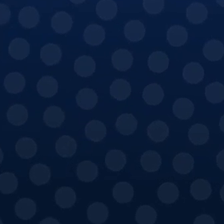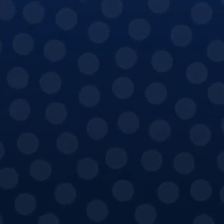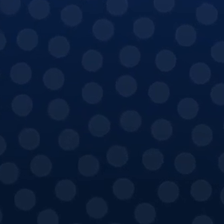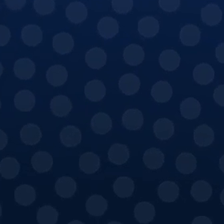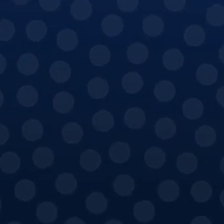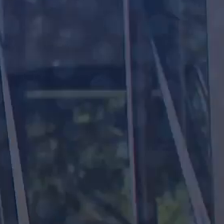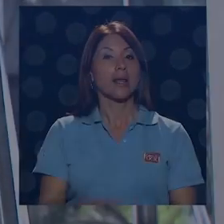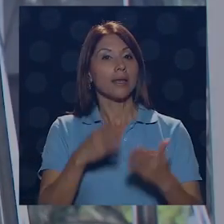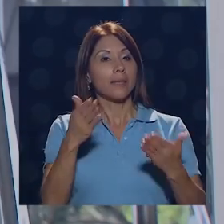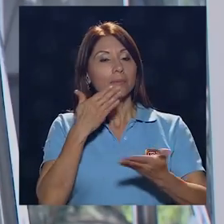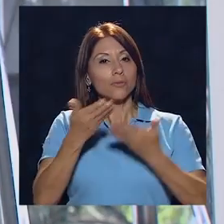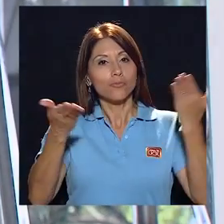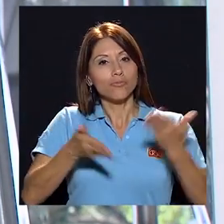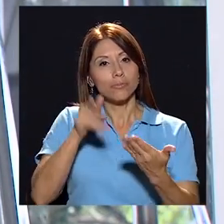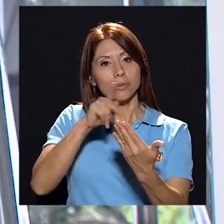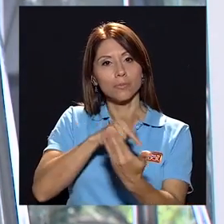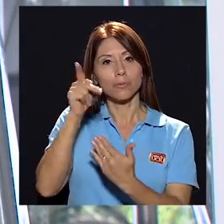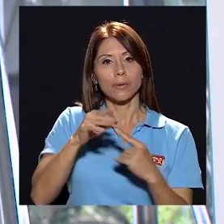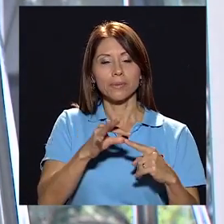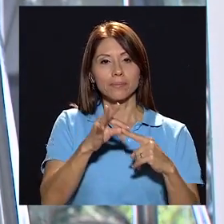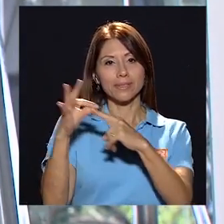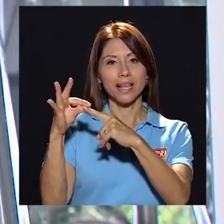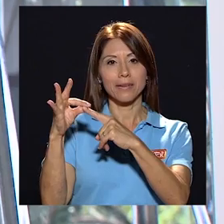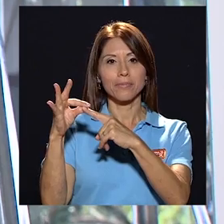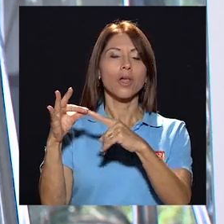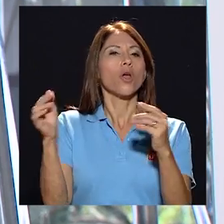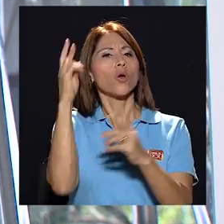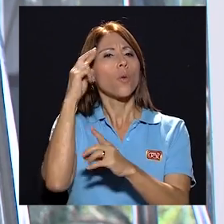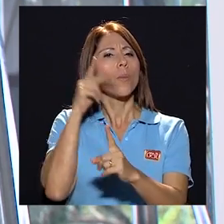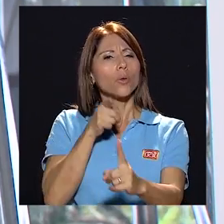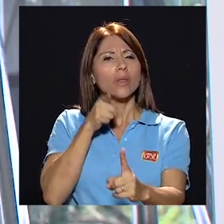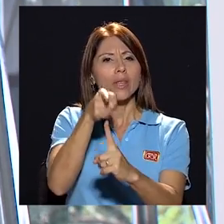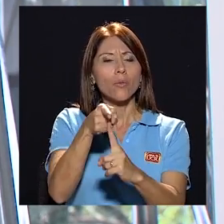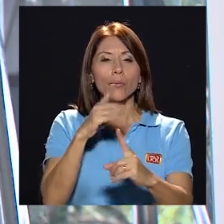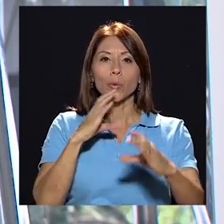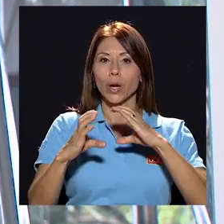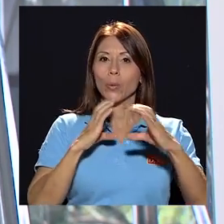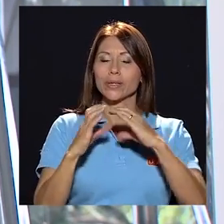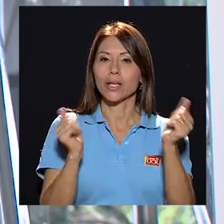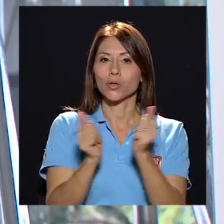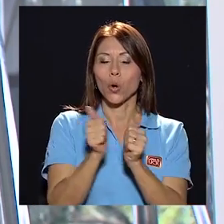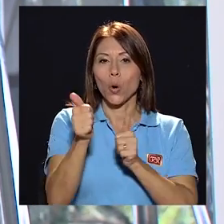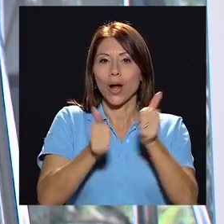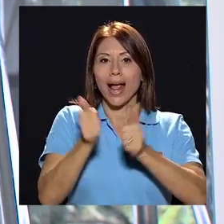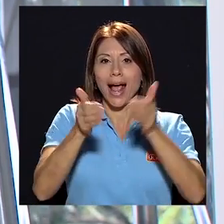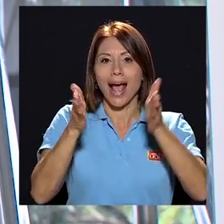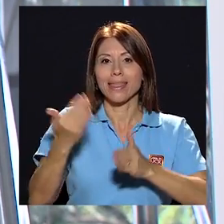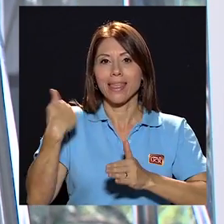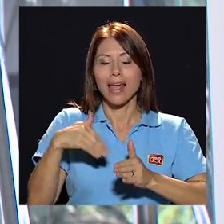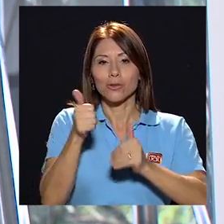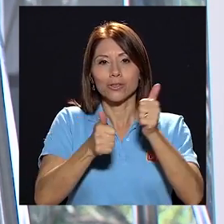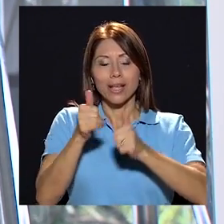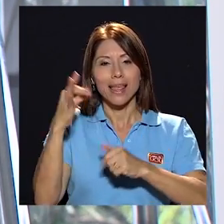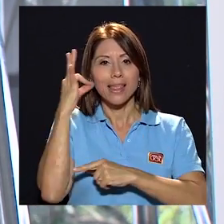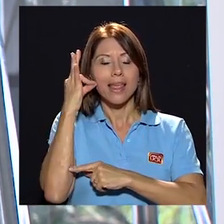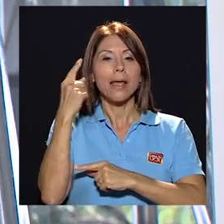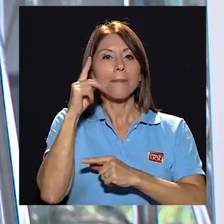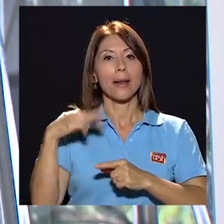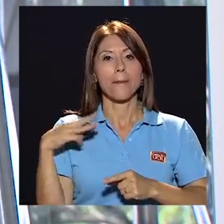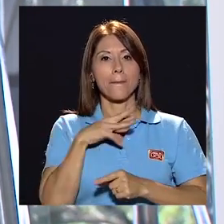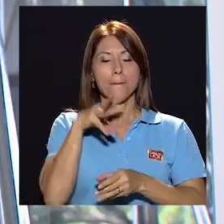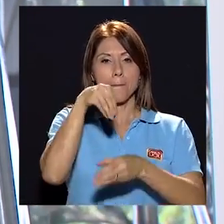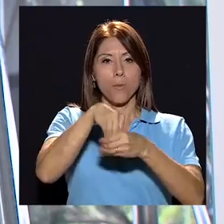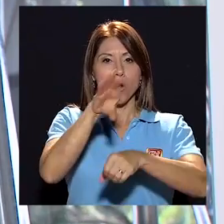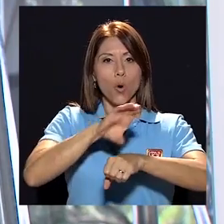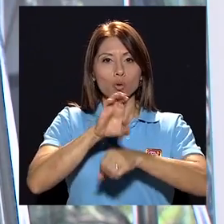Transcription Les damos la cordial bienvenida a este programa especial con motivo de una conversación que tendremos con los candidatos y candidata